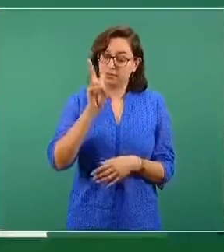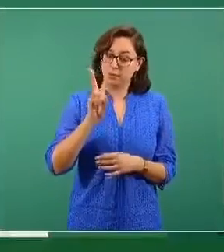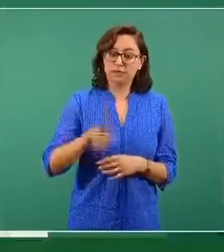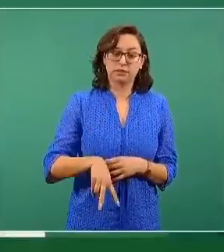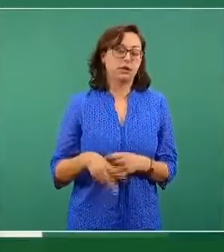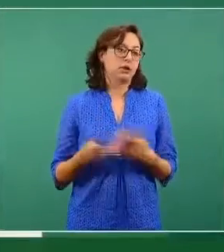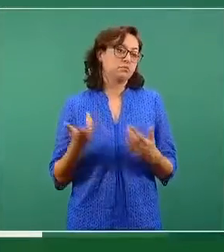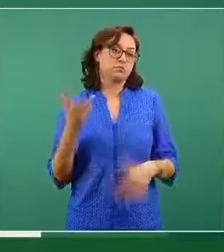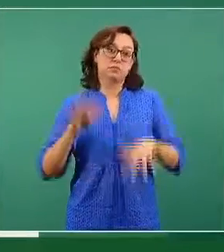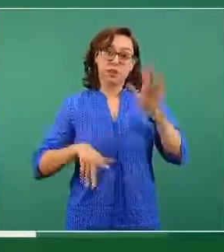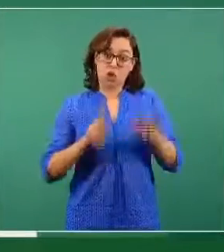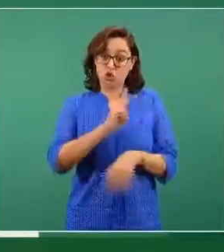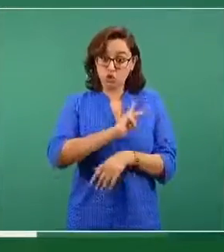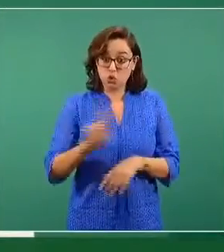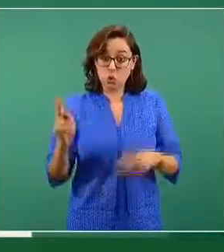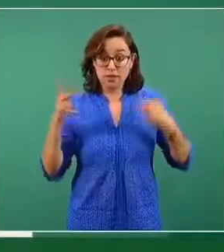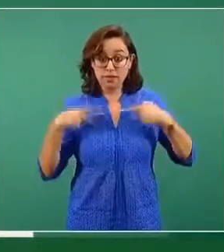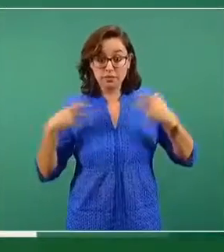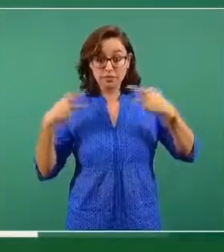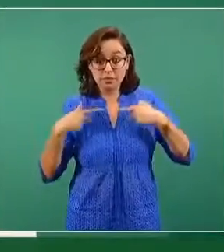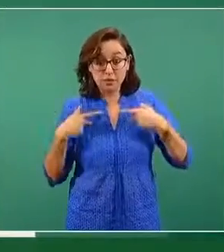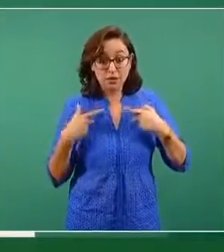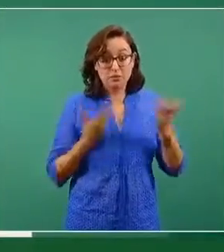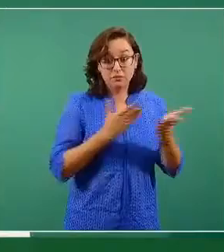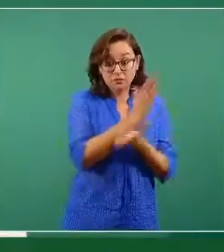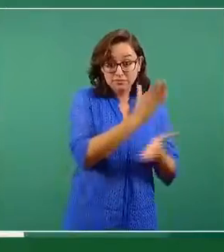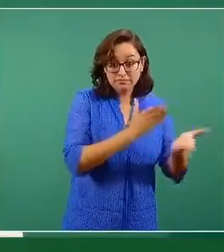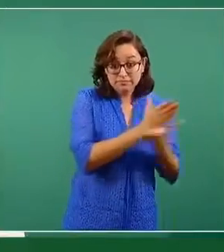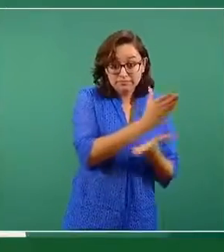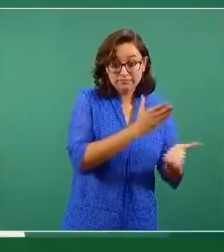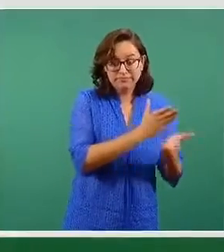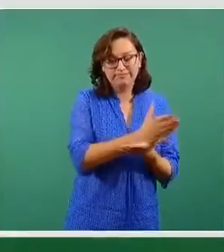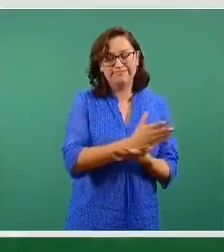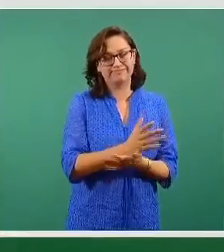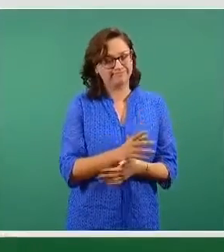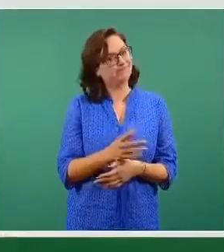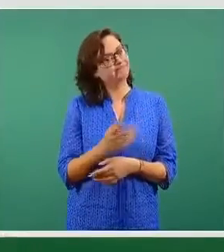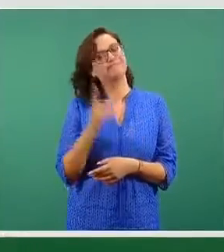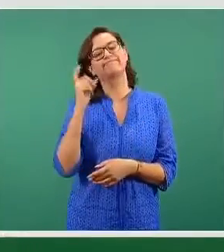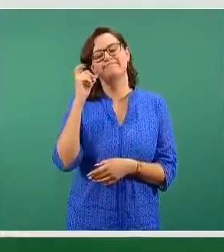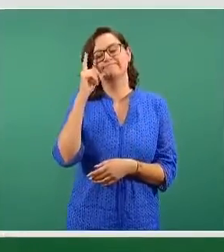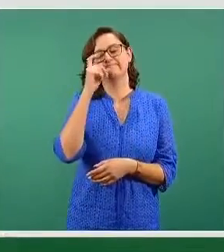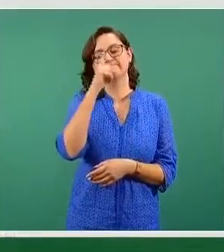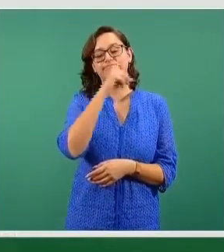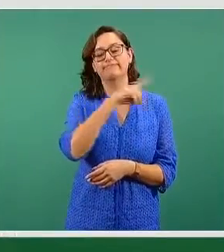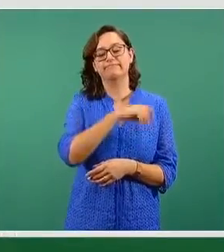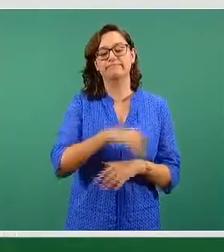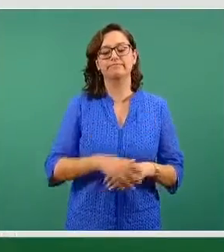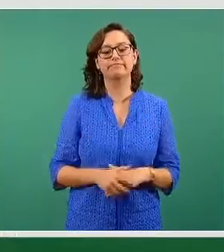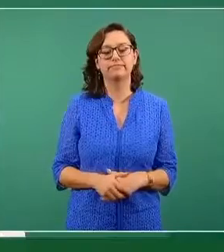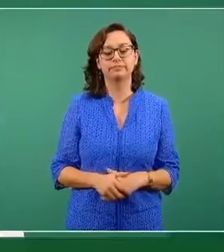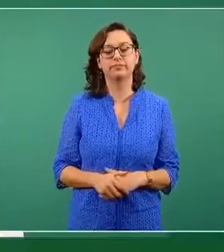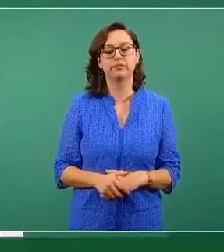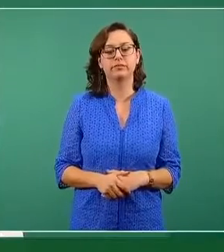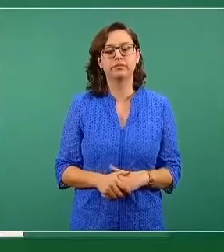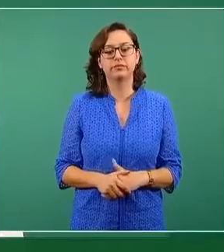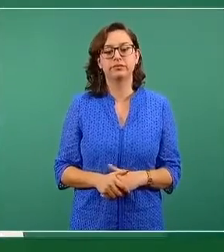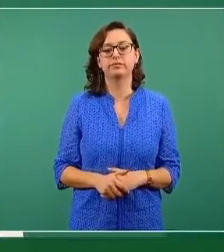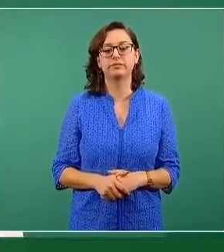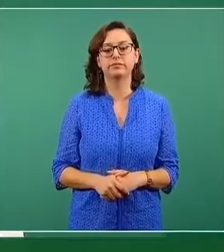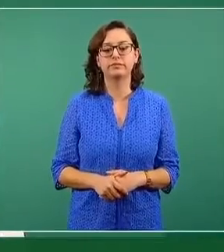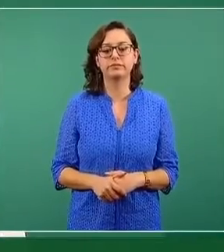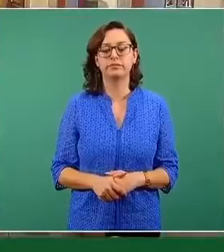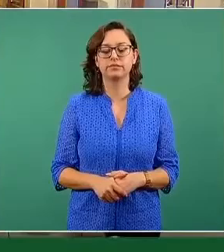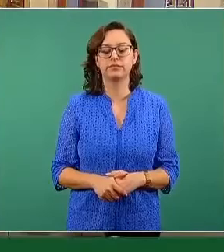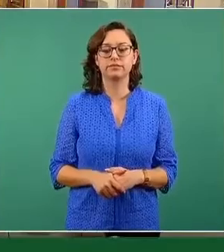acceso que pudiera haber en los 50 puntos localizados, es igual número de consulados en Estados Unidos.